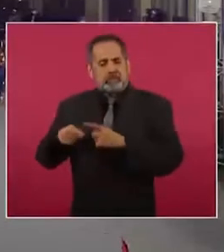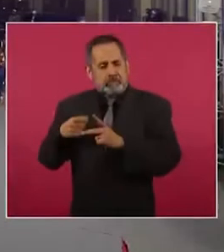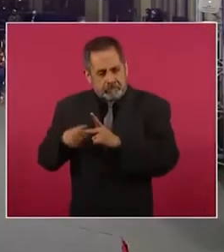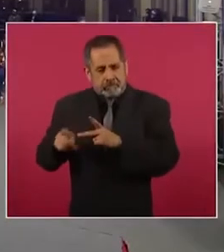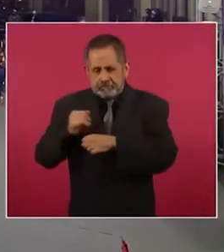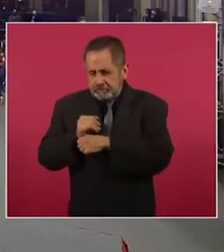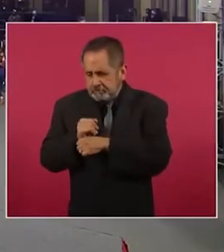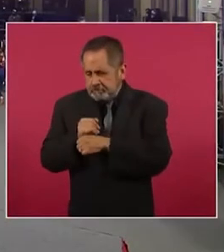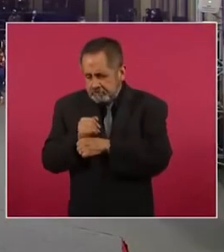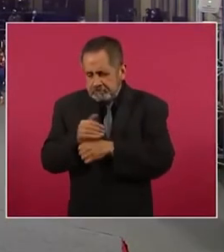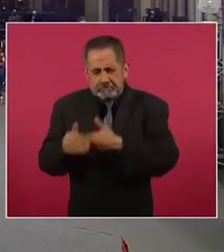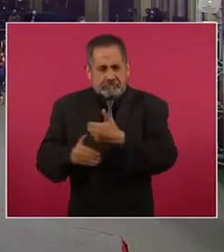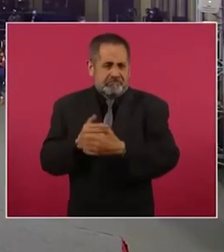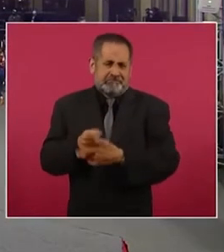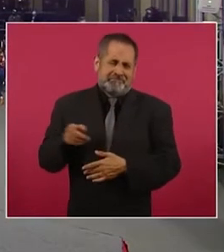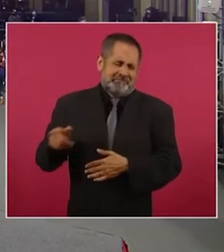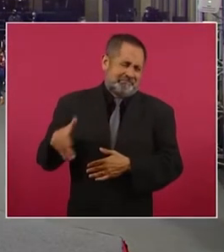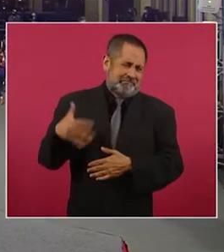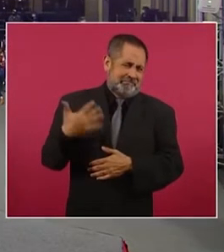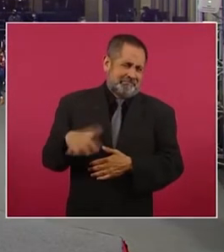de la